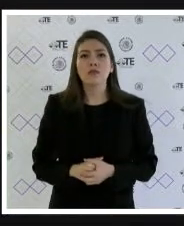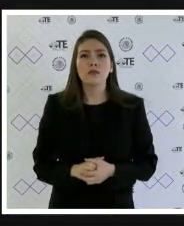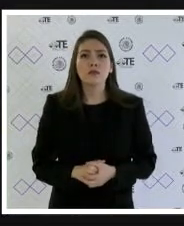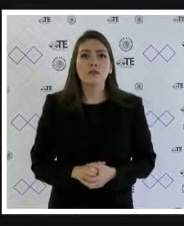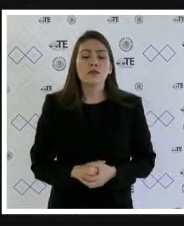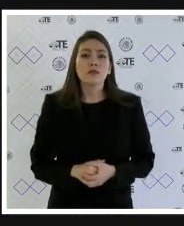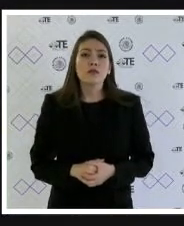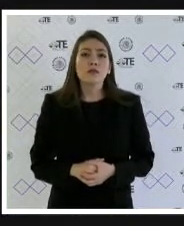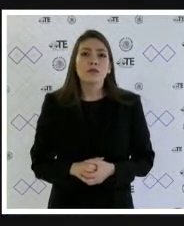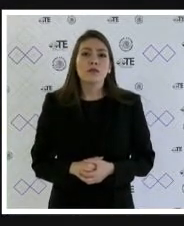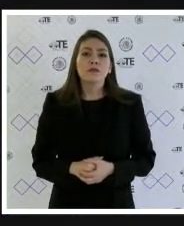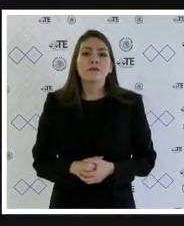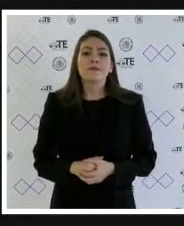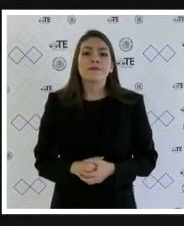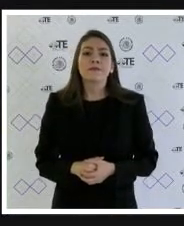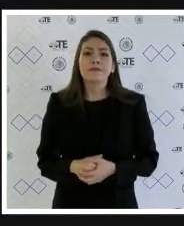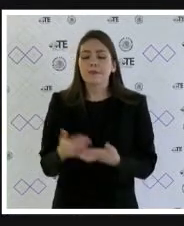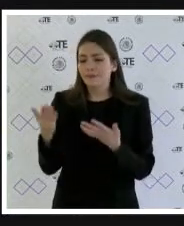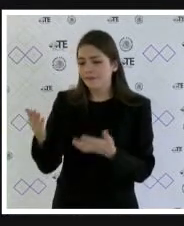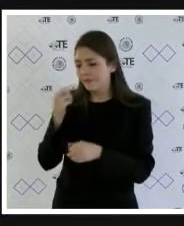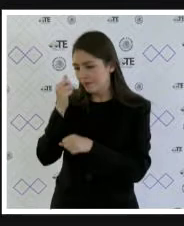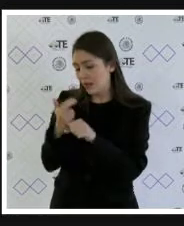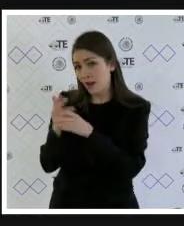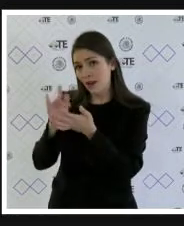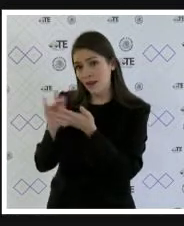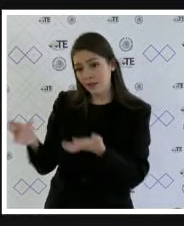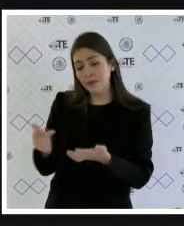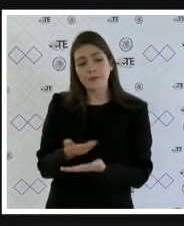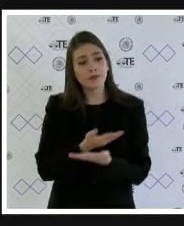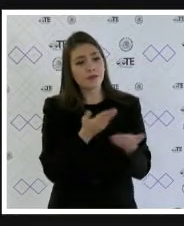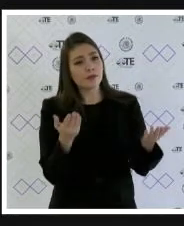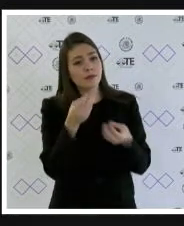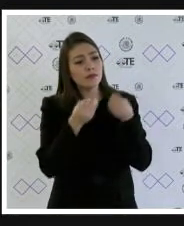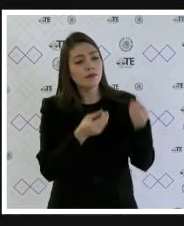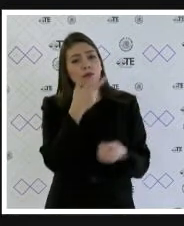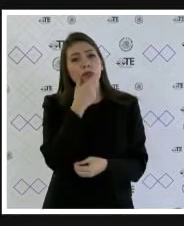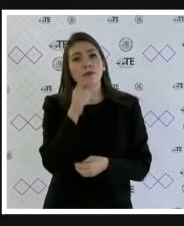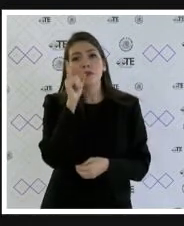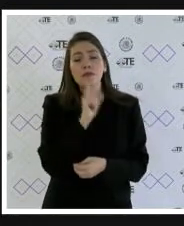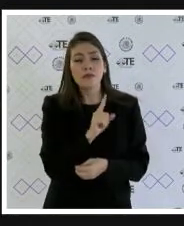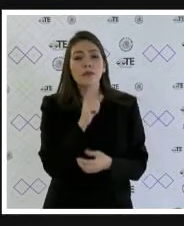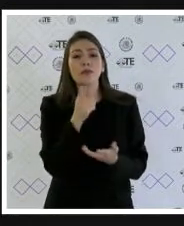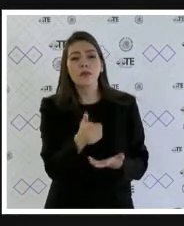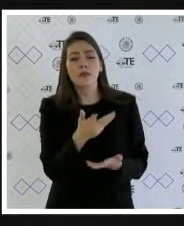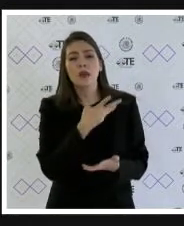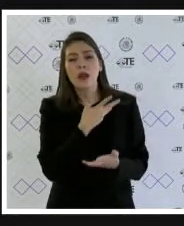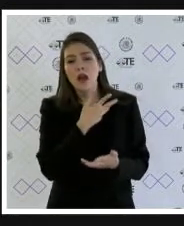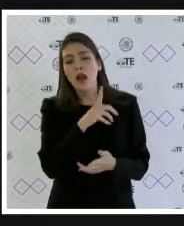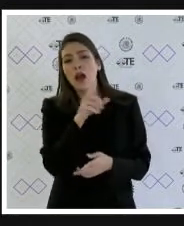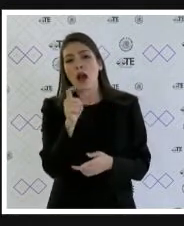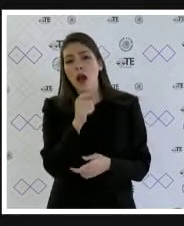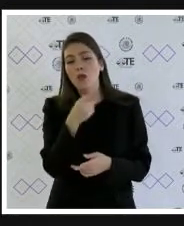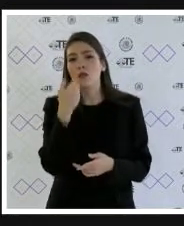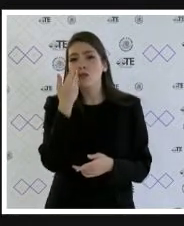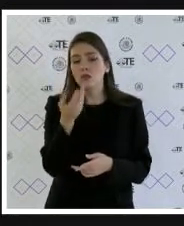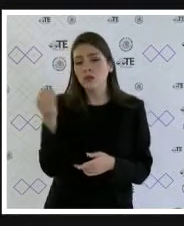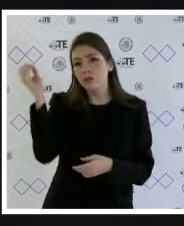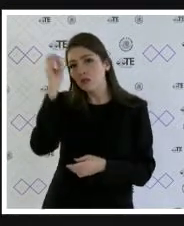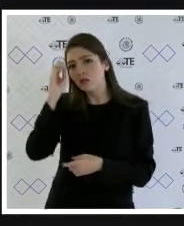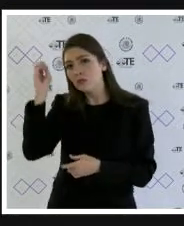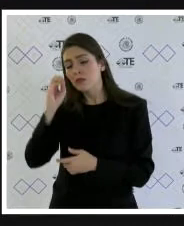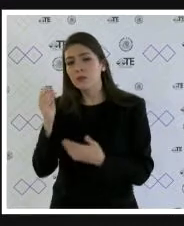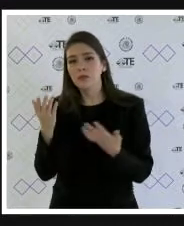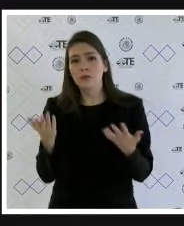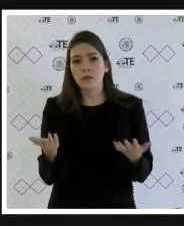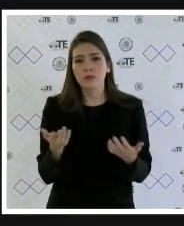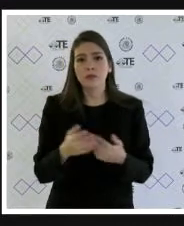gracias secretario general magistradas magistrados está a consideración de ustedes los proyectos de resolución de cuenta les consulto si alguien